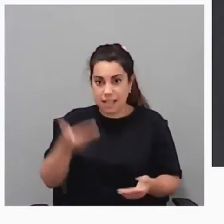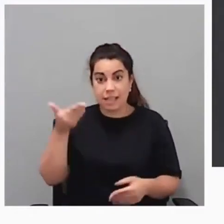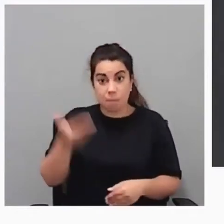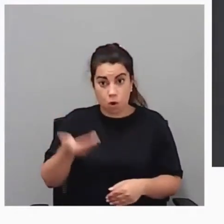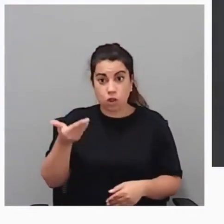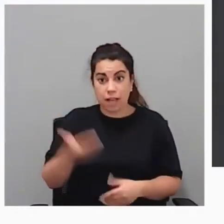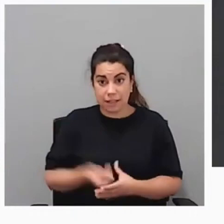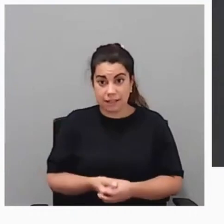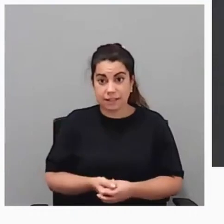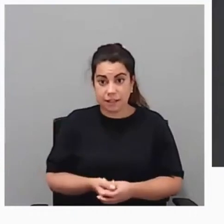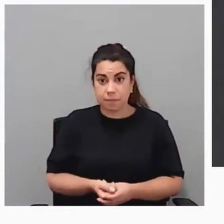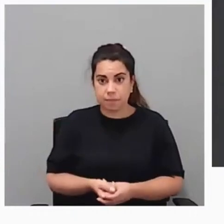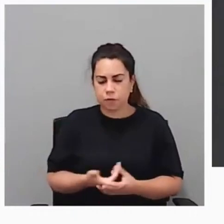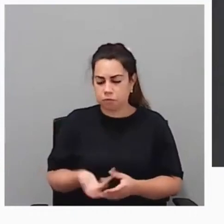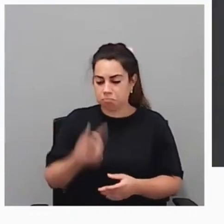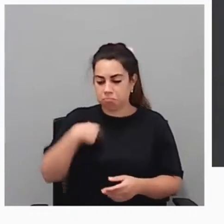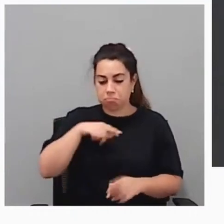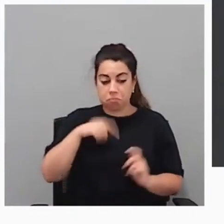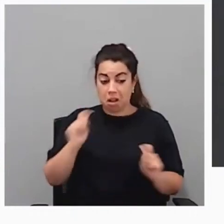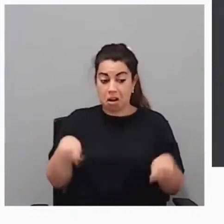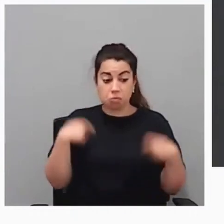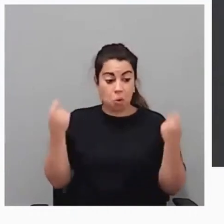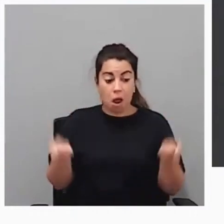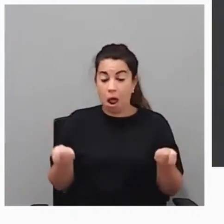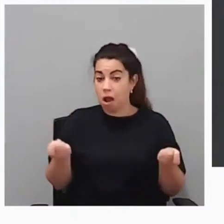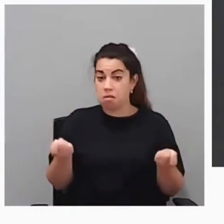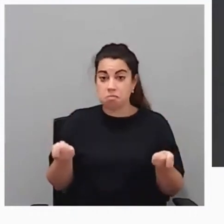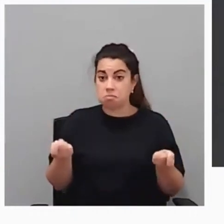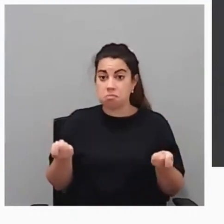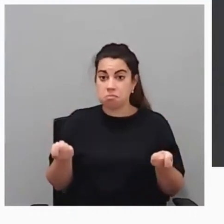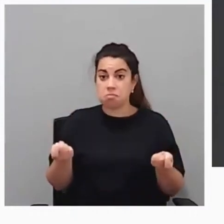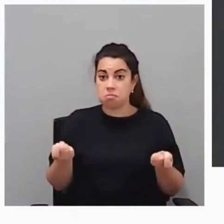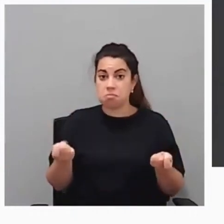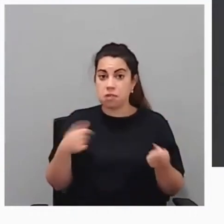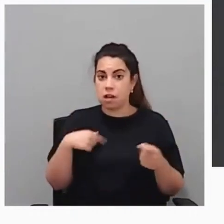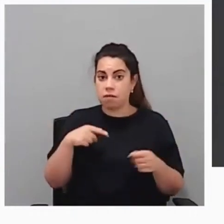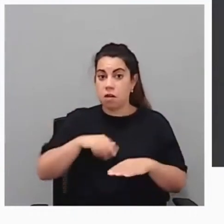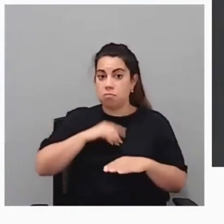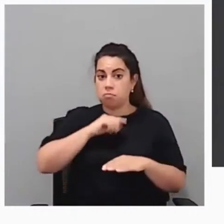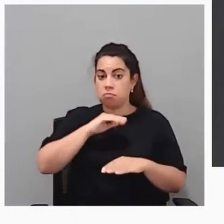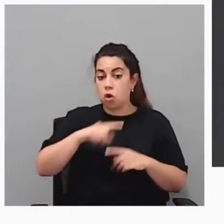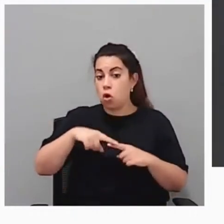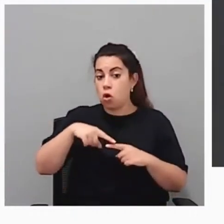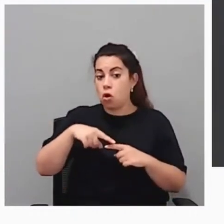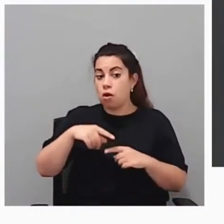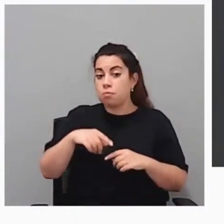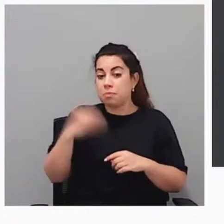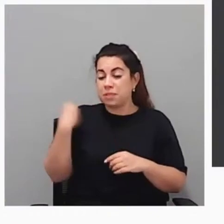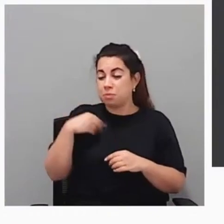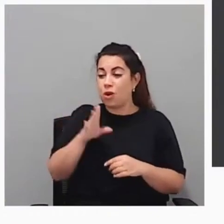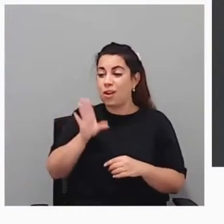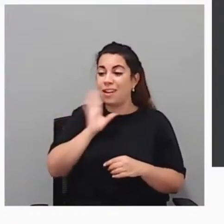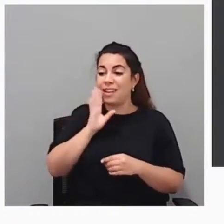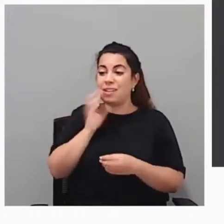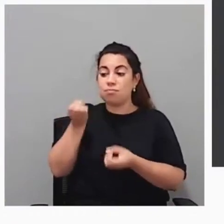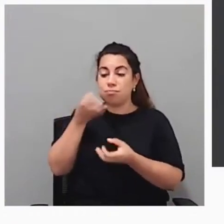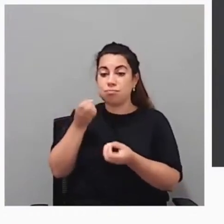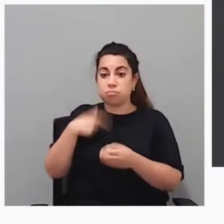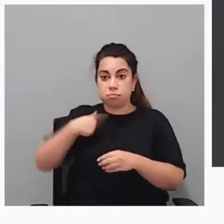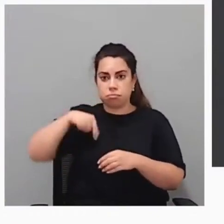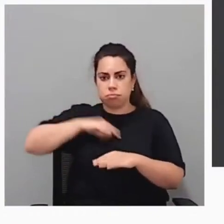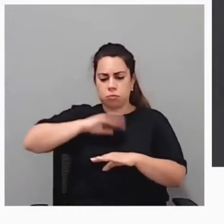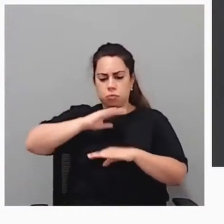Bueno, pues de una manera natural y siendo muy consecuentes con todo lo que hemos venido hablando, bueno, pues empezamos a trabajar en un nuevo